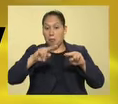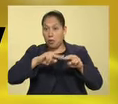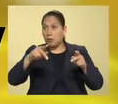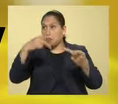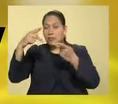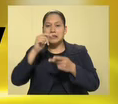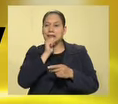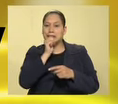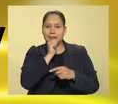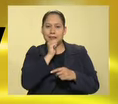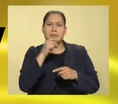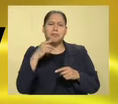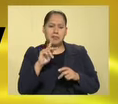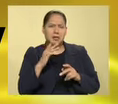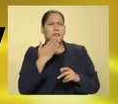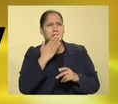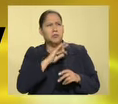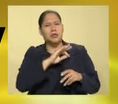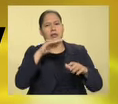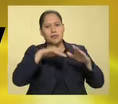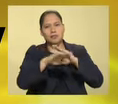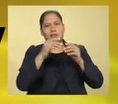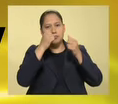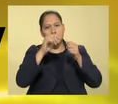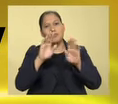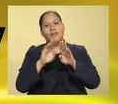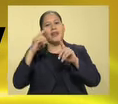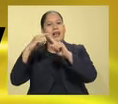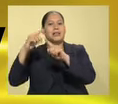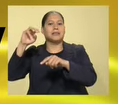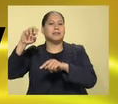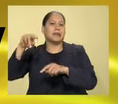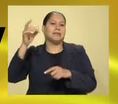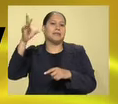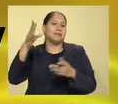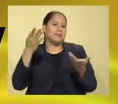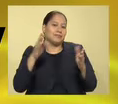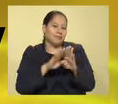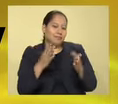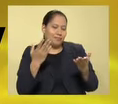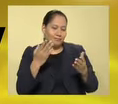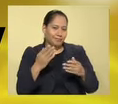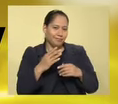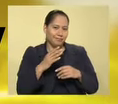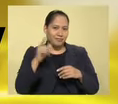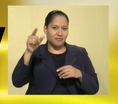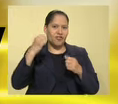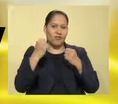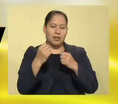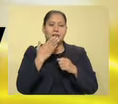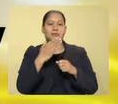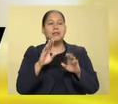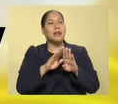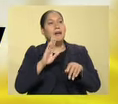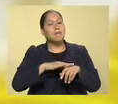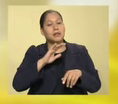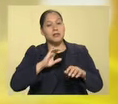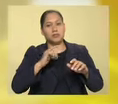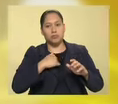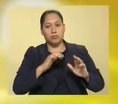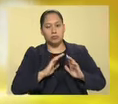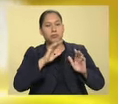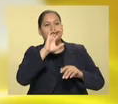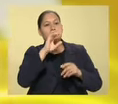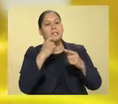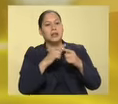en la semana, pero vale la pena que la vayan Es está compitiendo con fuertes. Con fuertes. Precisamente la que me sorprende bastante, porque sí está en tercer lugar, y estamos